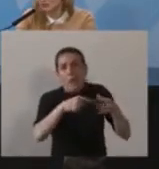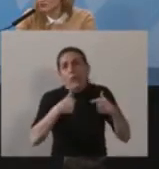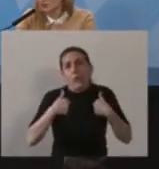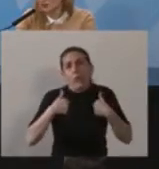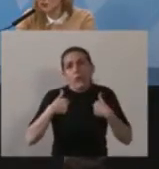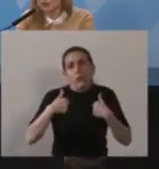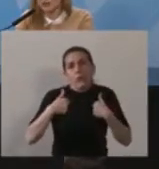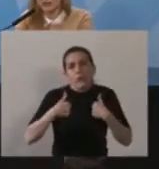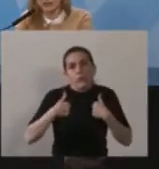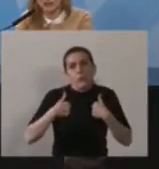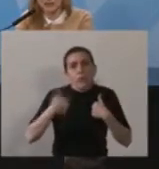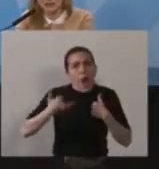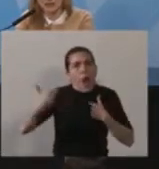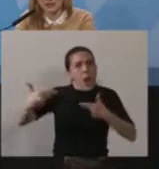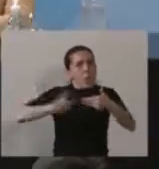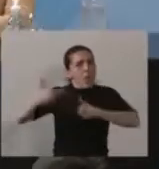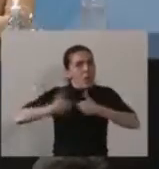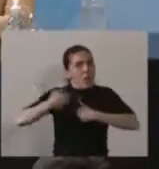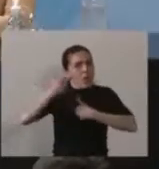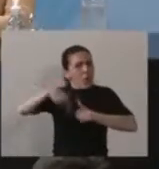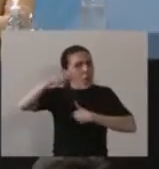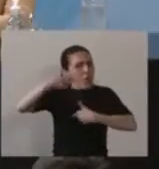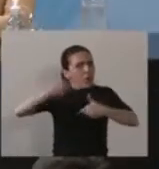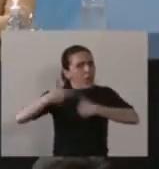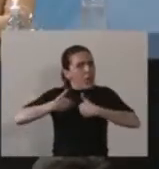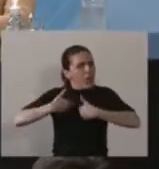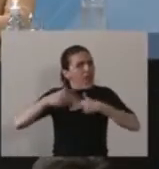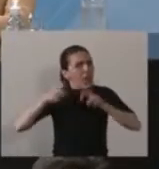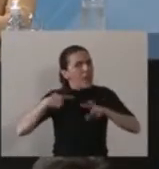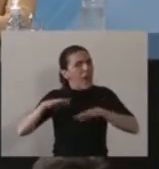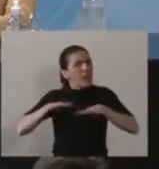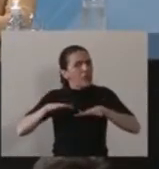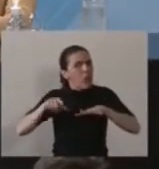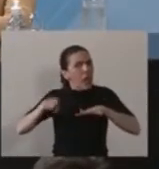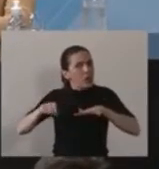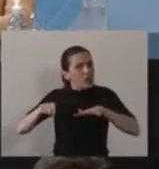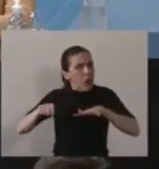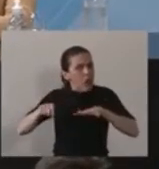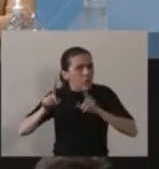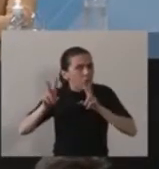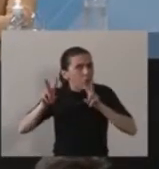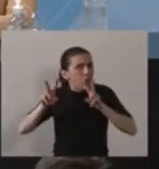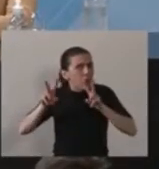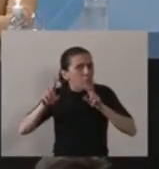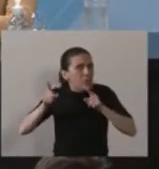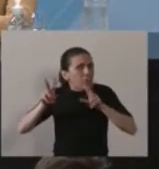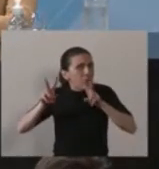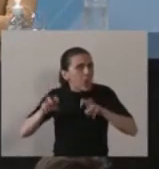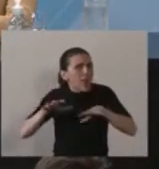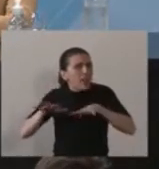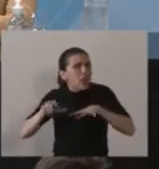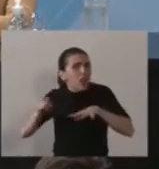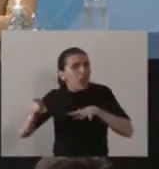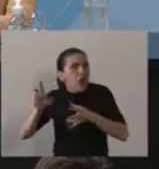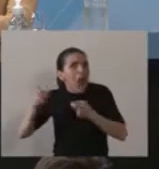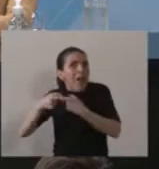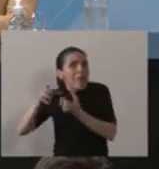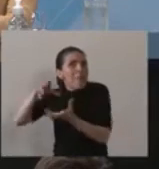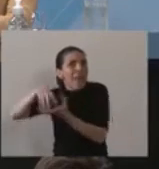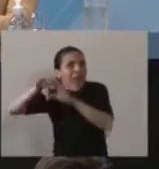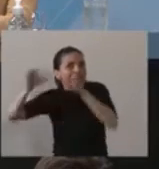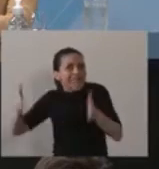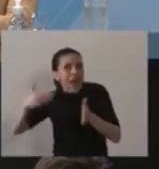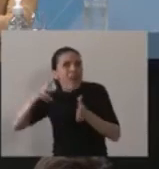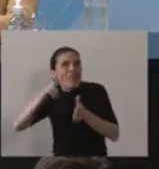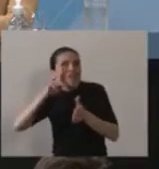Recibimos muchas demandas acerca de lo que estaba sucediendo alrededor de la situación de Vicentín. Vicentín y